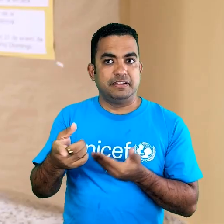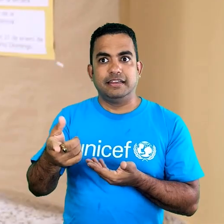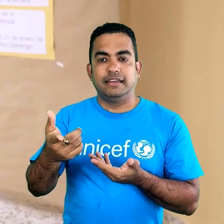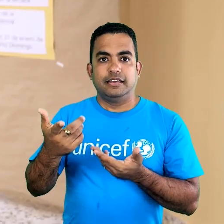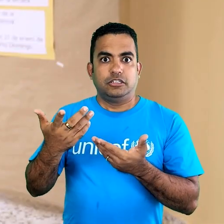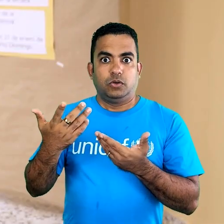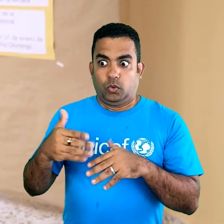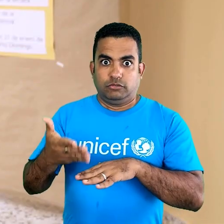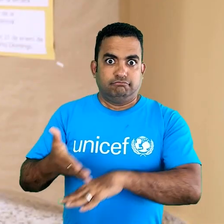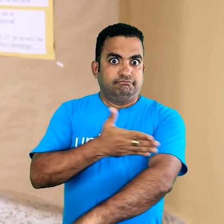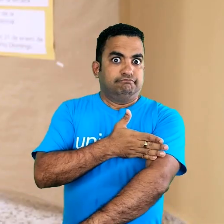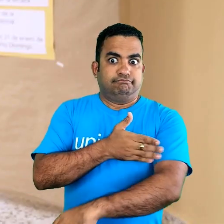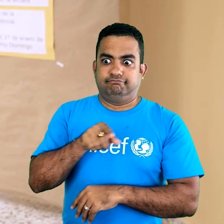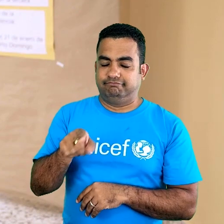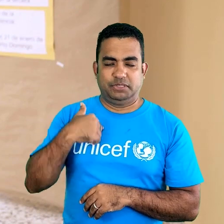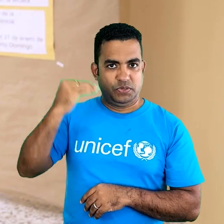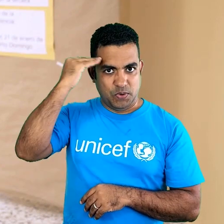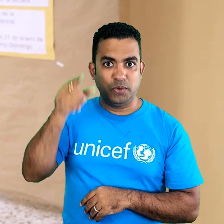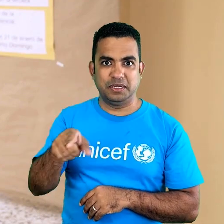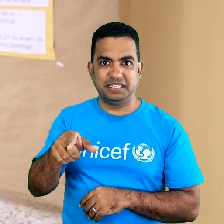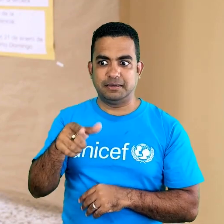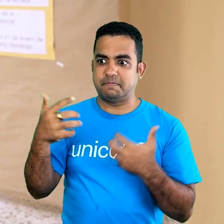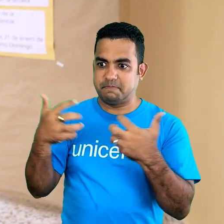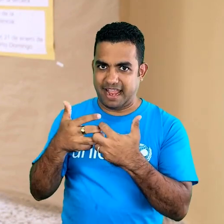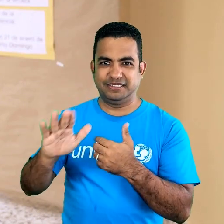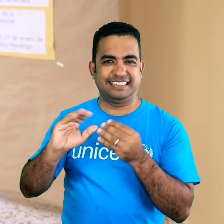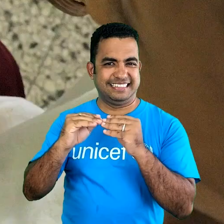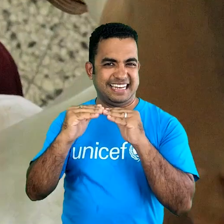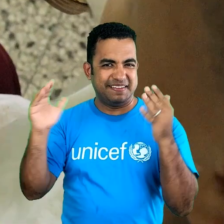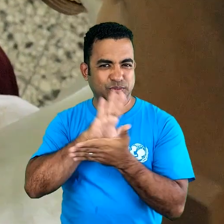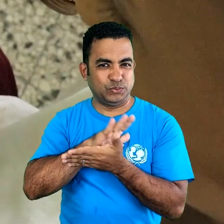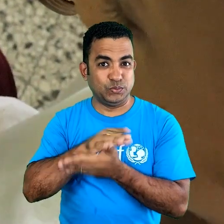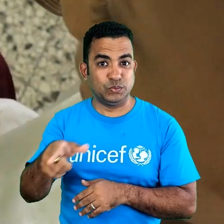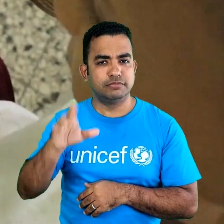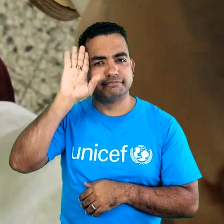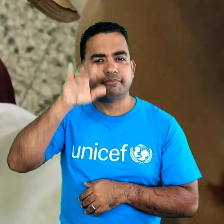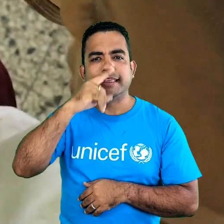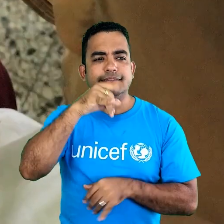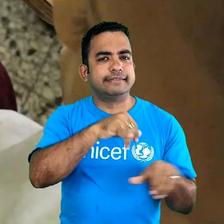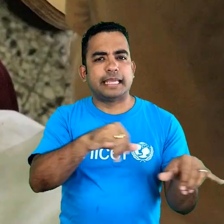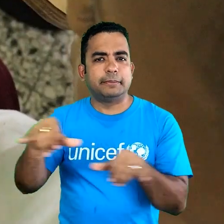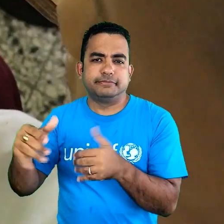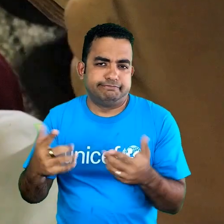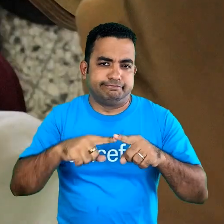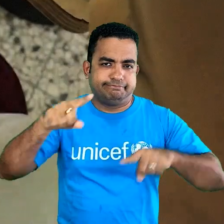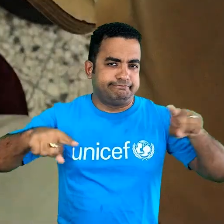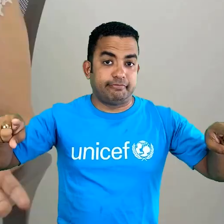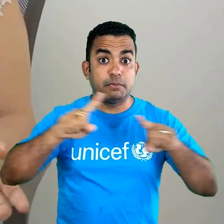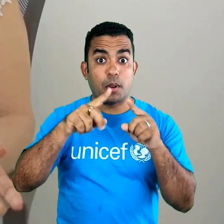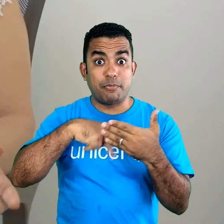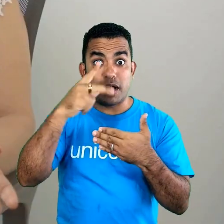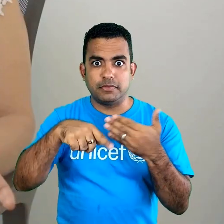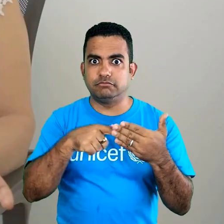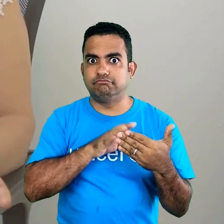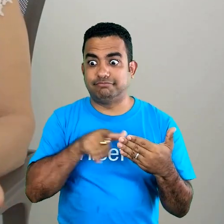tal vez no diría que por encima, pero sí yo sé que está a nivel de su grado. No todos los niños aprenden igual, pero este programa me